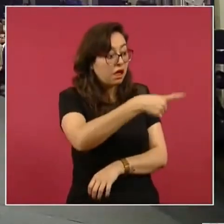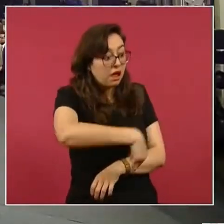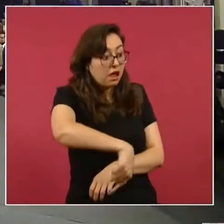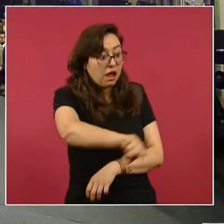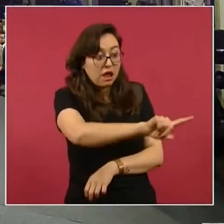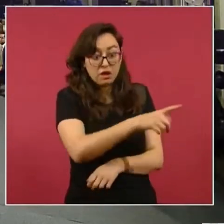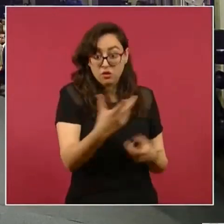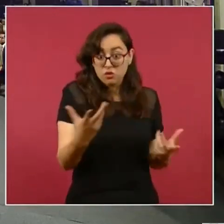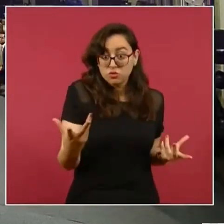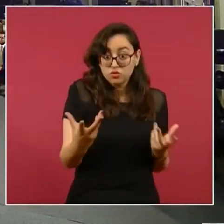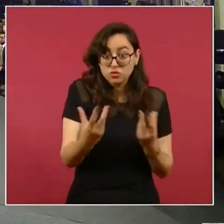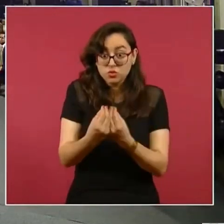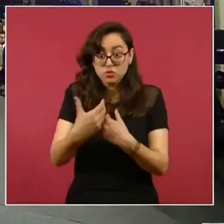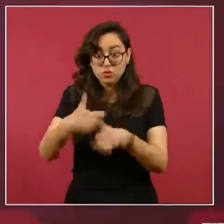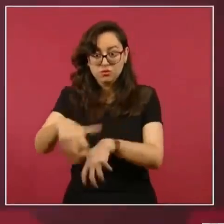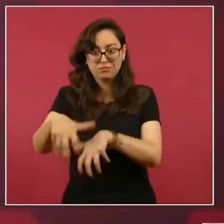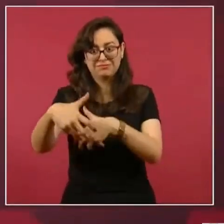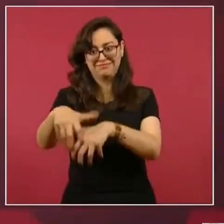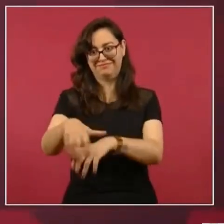ni siquiera el día